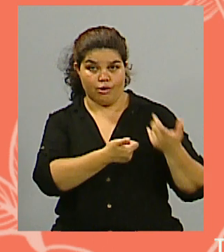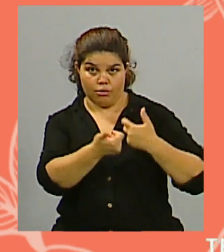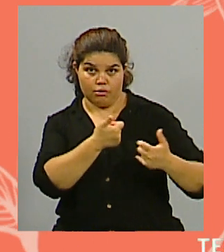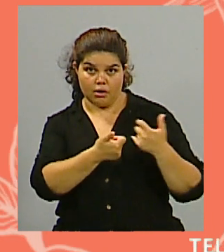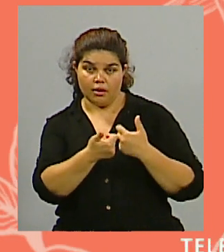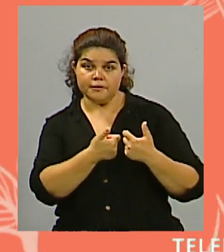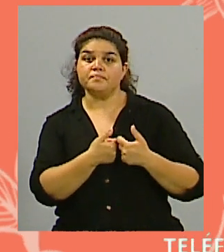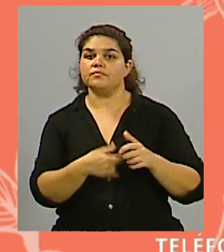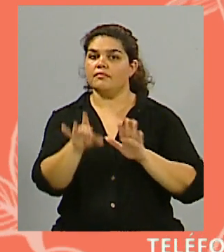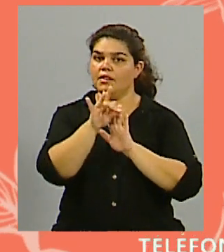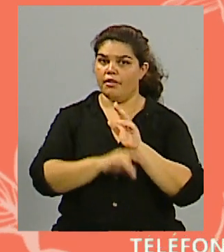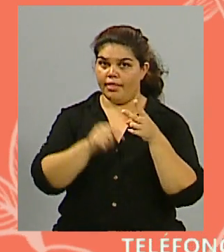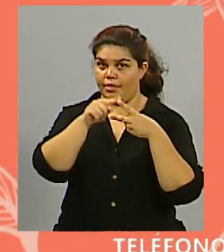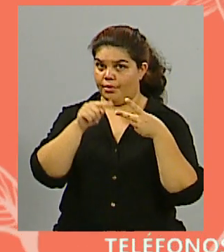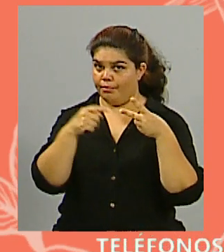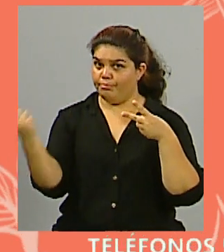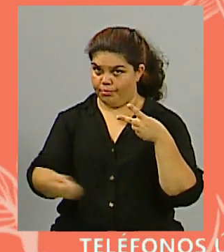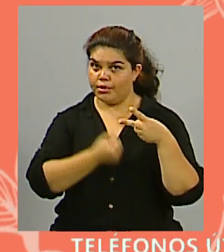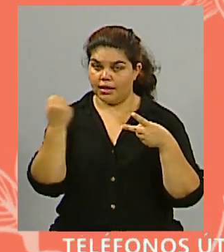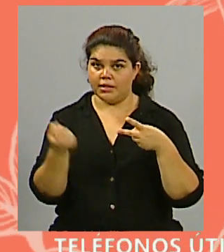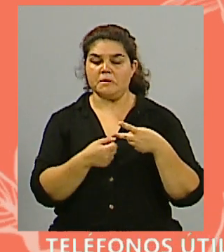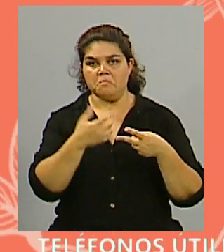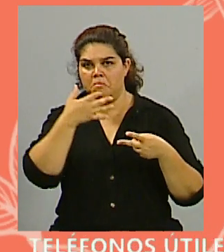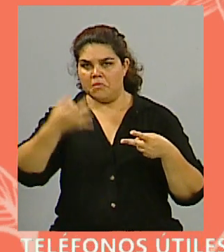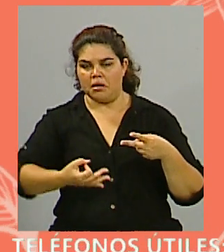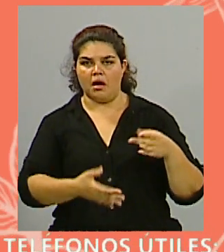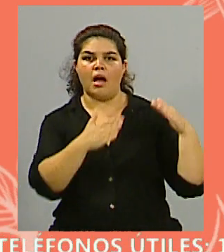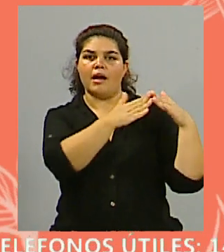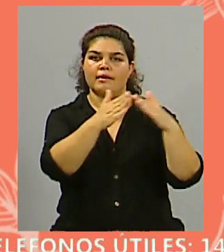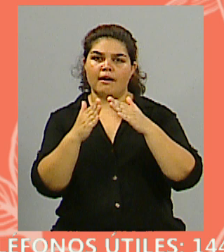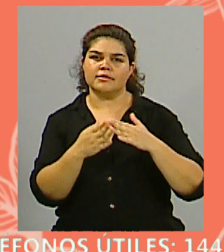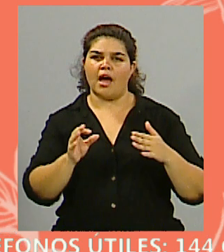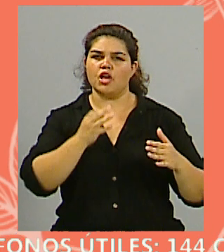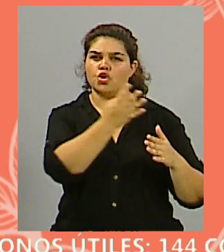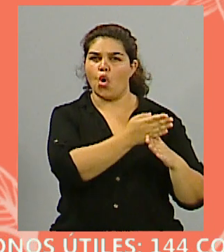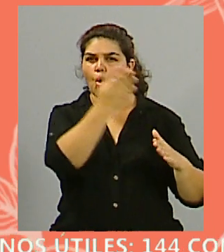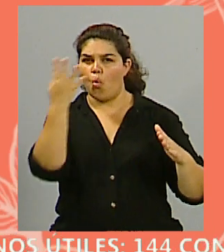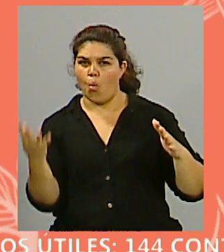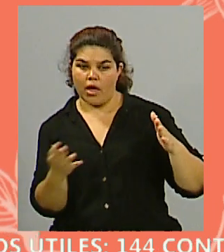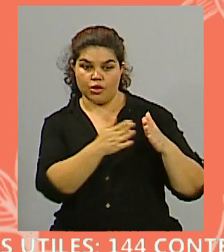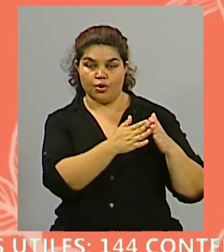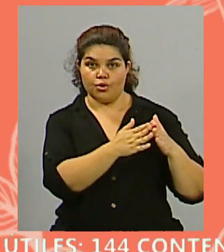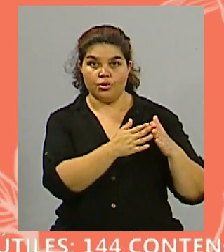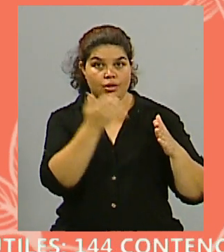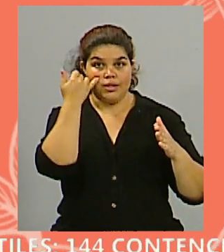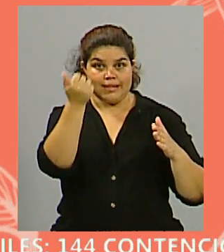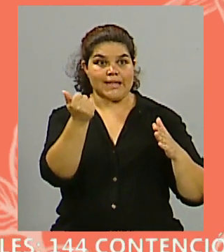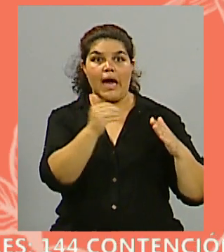hay dos datos que son reales, que se entregaron de cierta cantidad de viviendas en los últimos cuatro años, no creo que eso se pueda